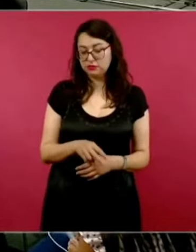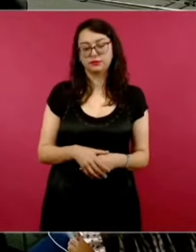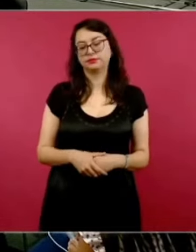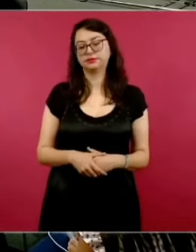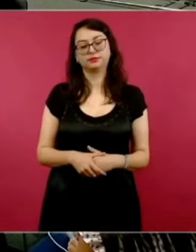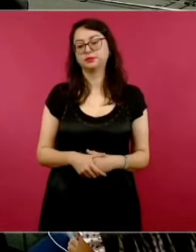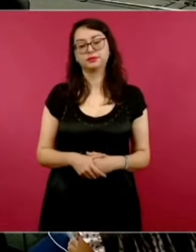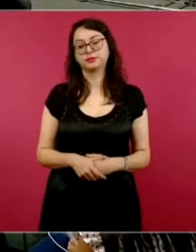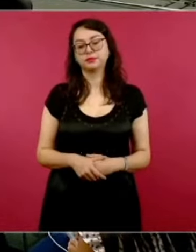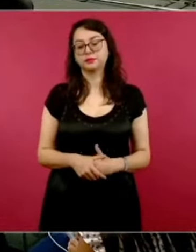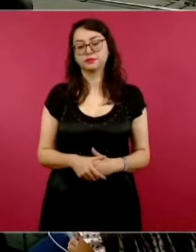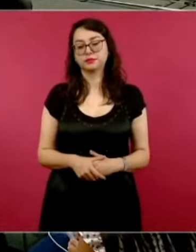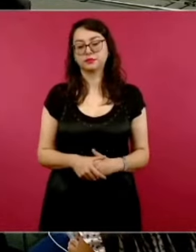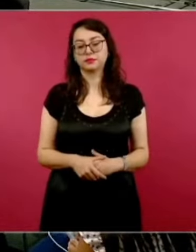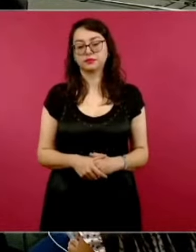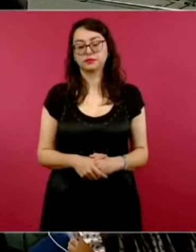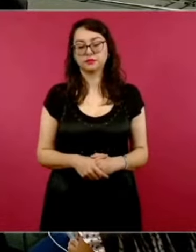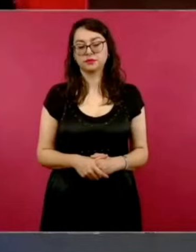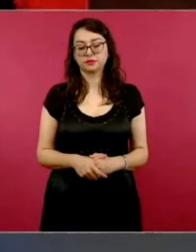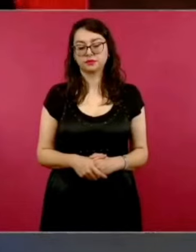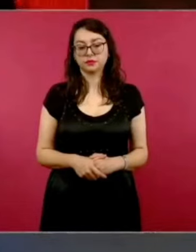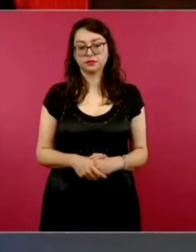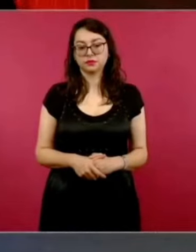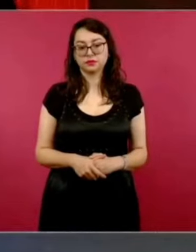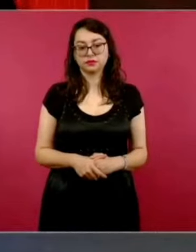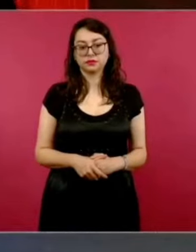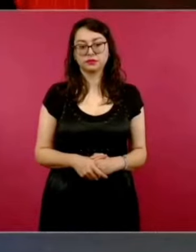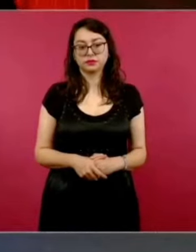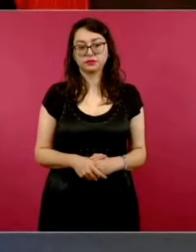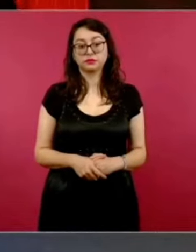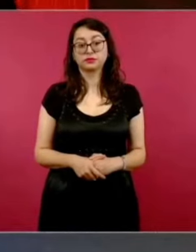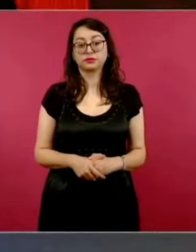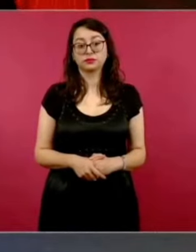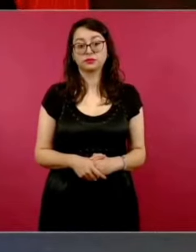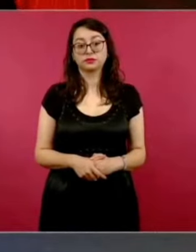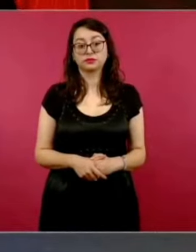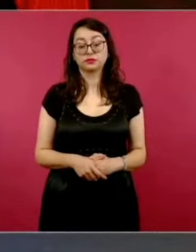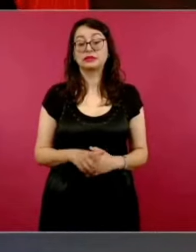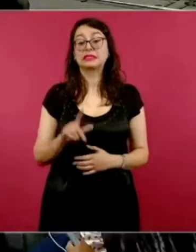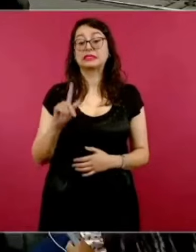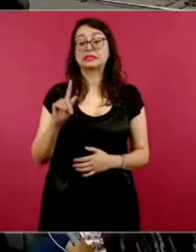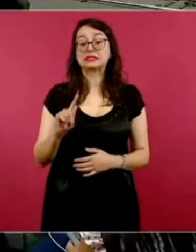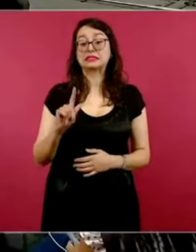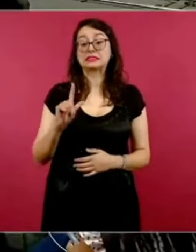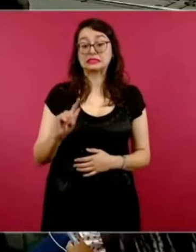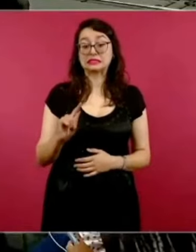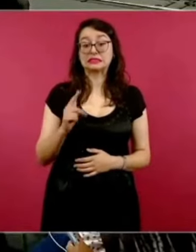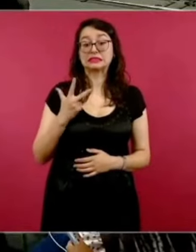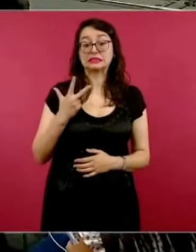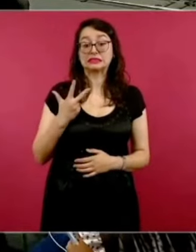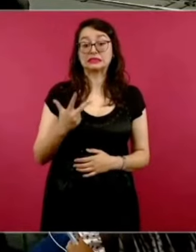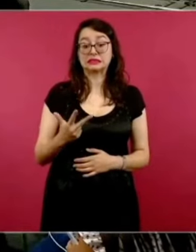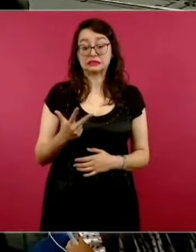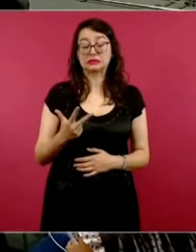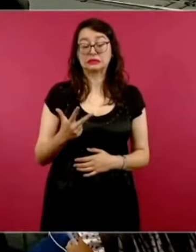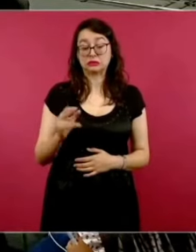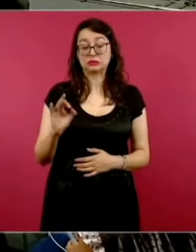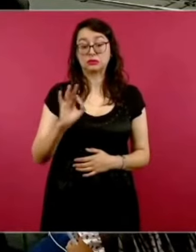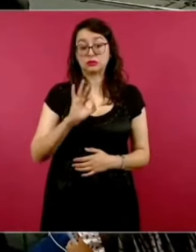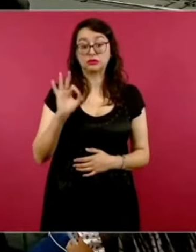Ahí está el puntaje mal. Sí. Sí, 78 sí puede ser de sedillo,